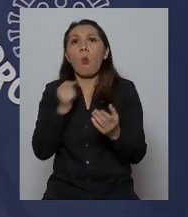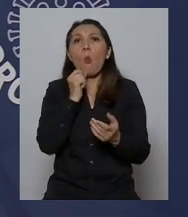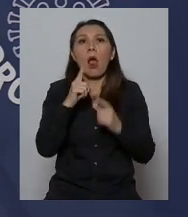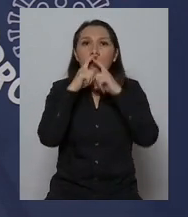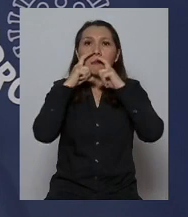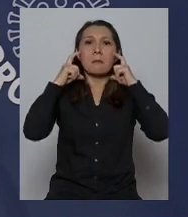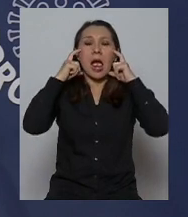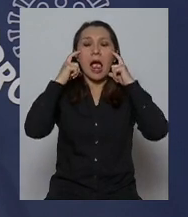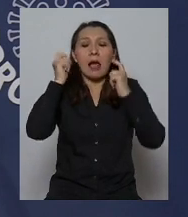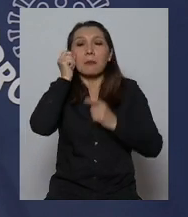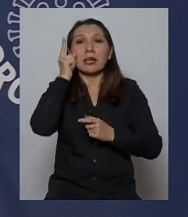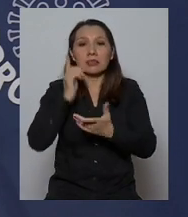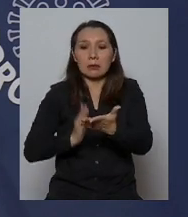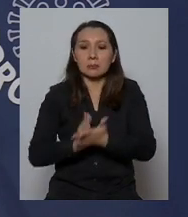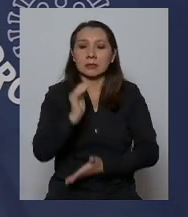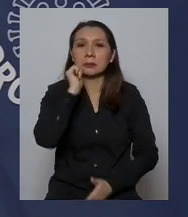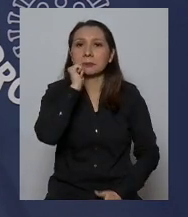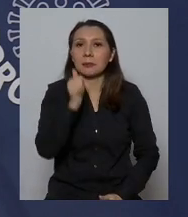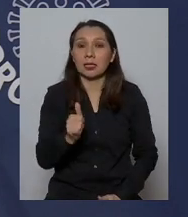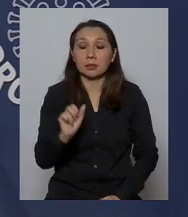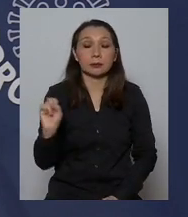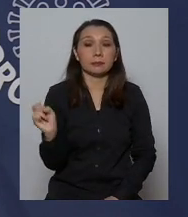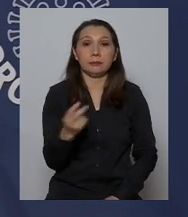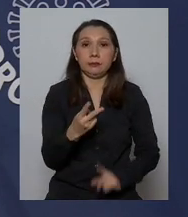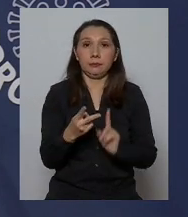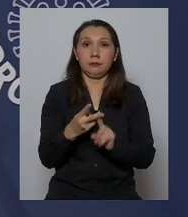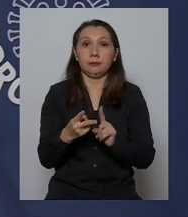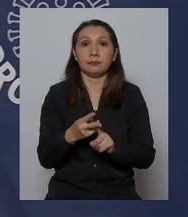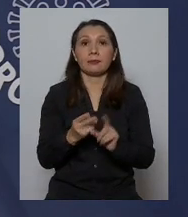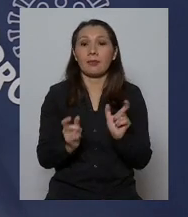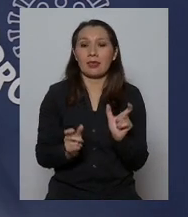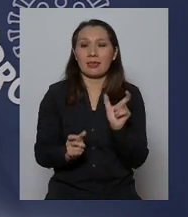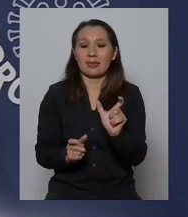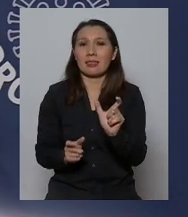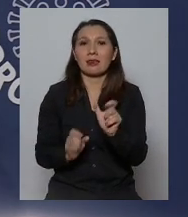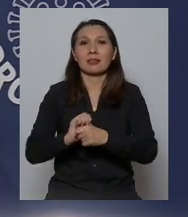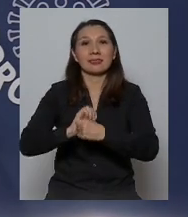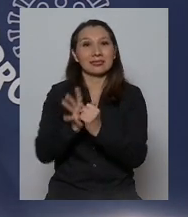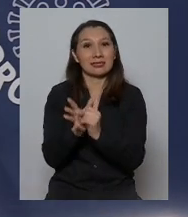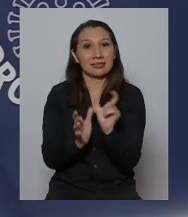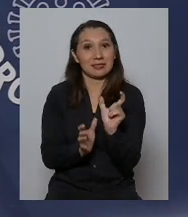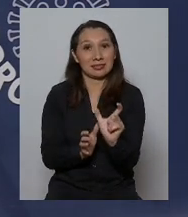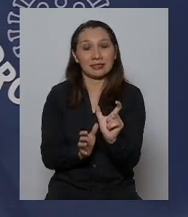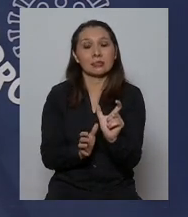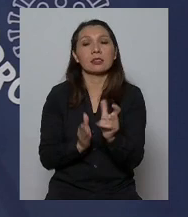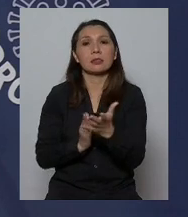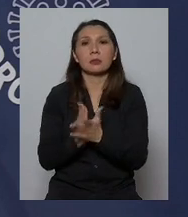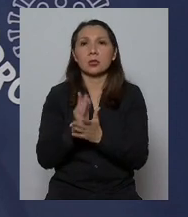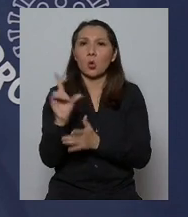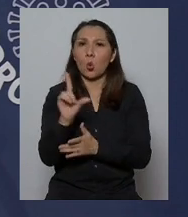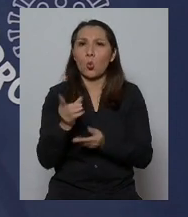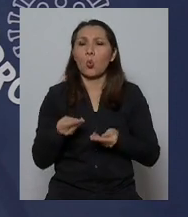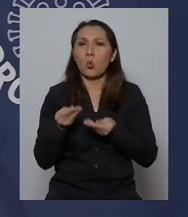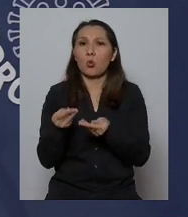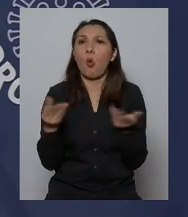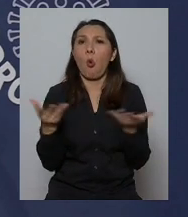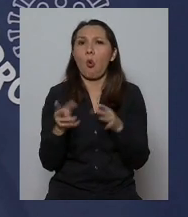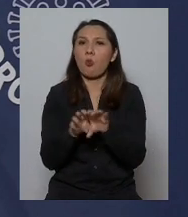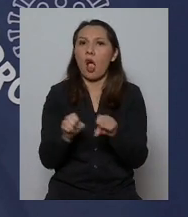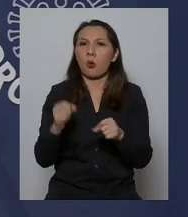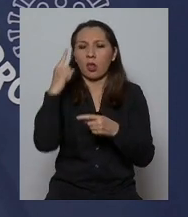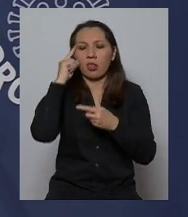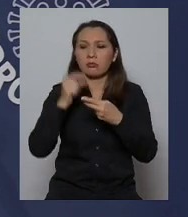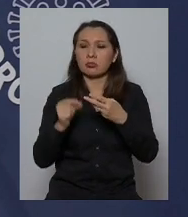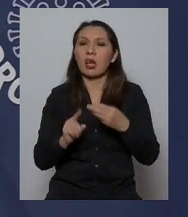las mascarillas a partir de mañana lo segundo este carnet que se va a empezar a entregar a partir del lunes cómo se definió este